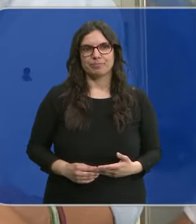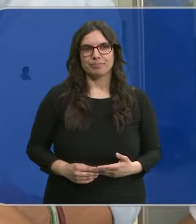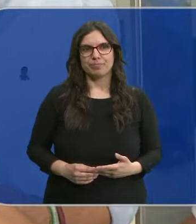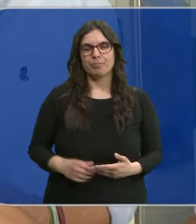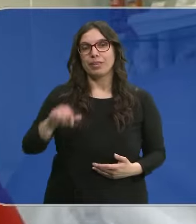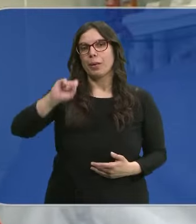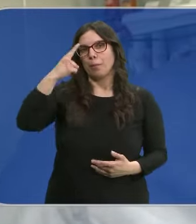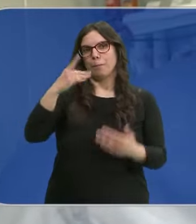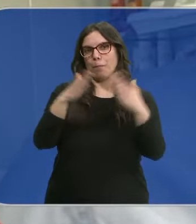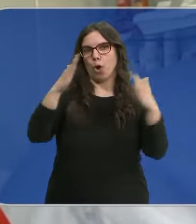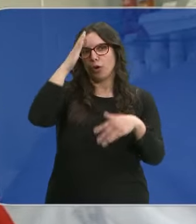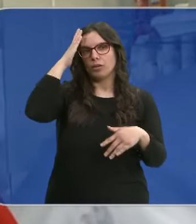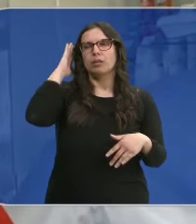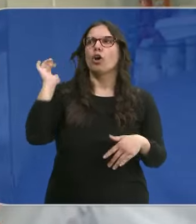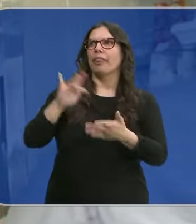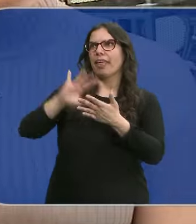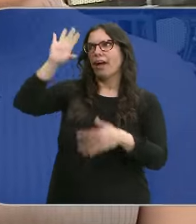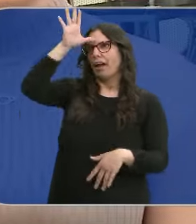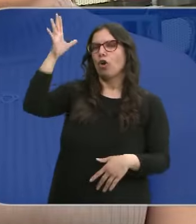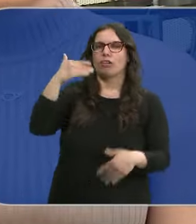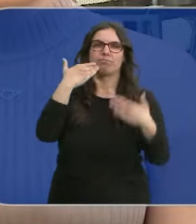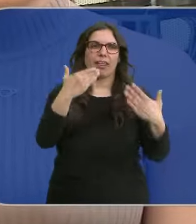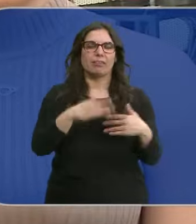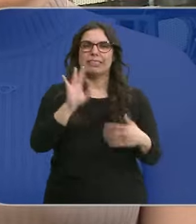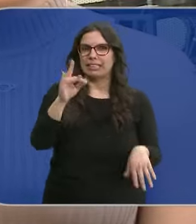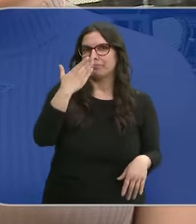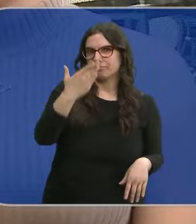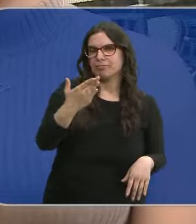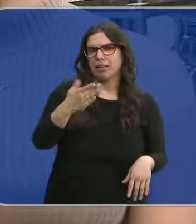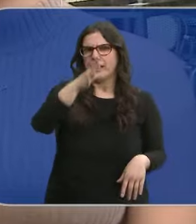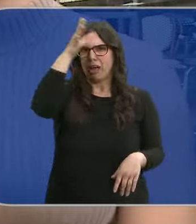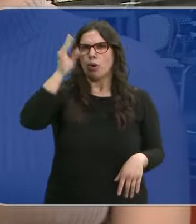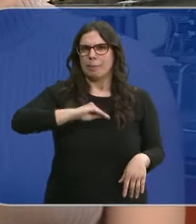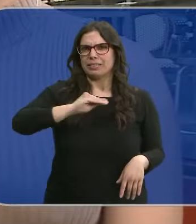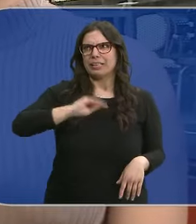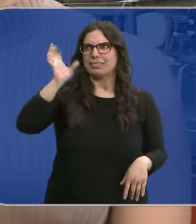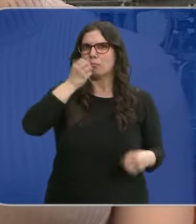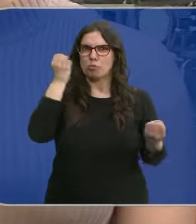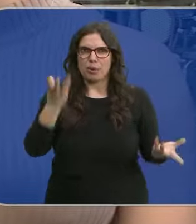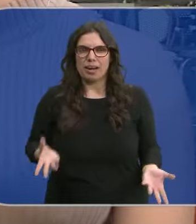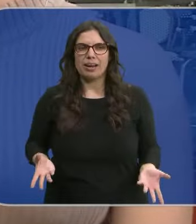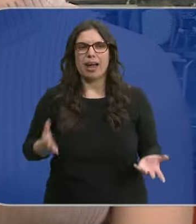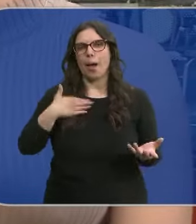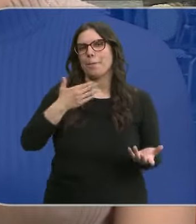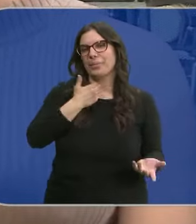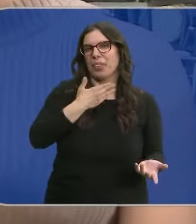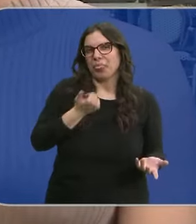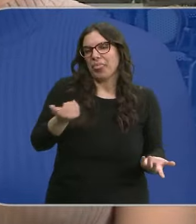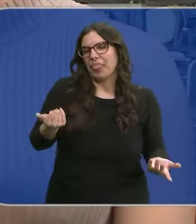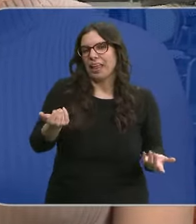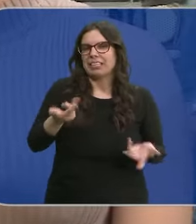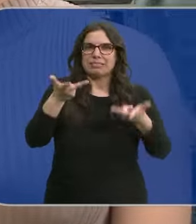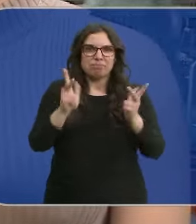Ese es el primero de temporada y sí un día caluroso como hoy se agradece la verdad. Sí, la verdad que sí hace bastante calor y hace muy bueno y la verdad es que apetece